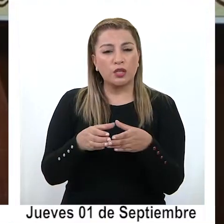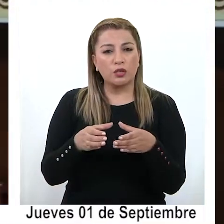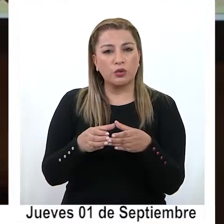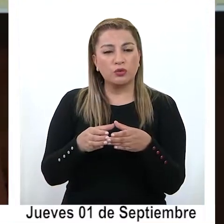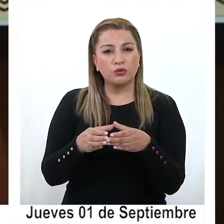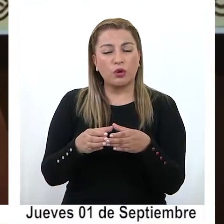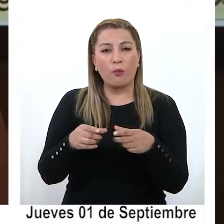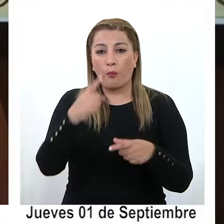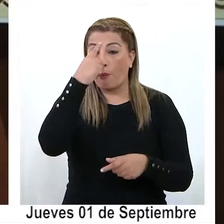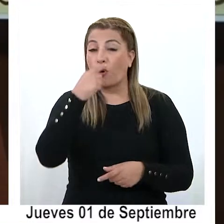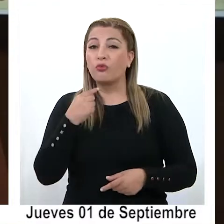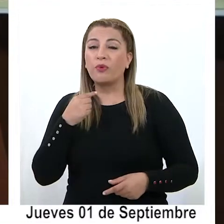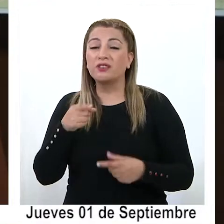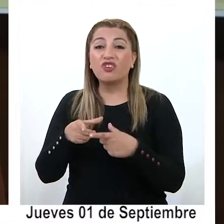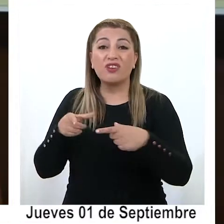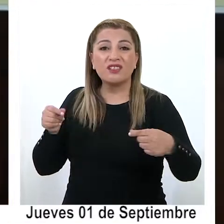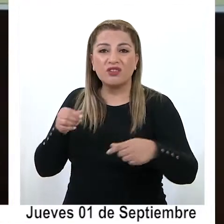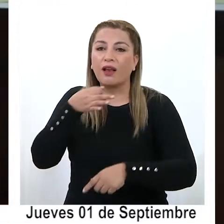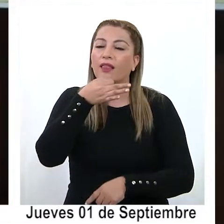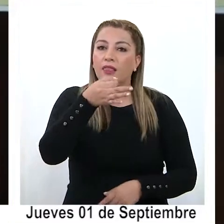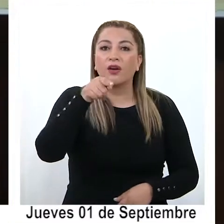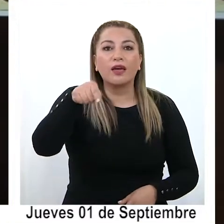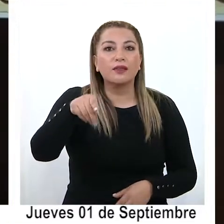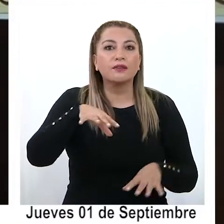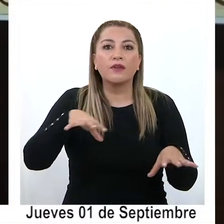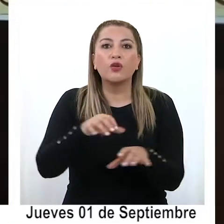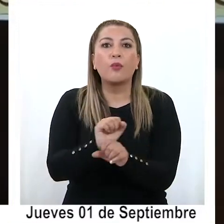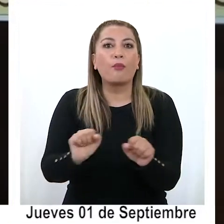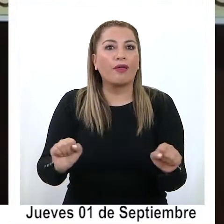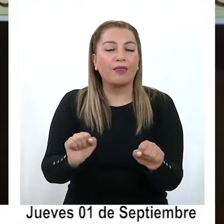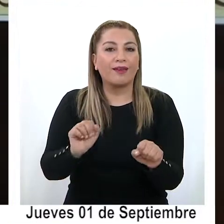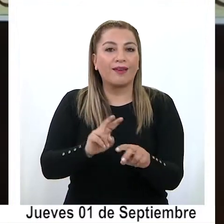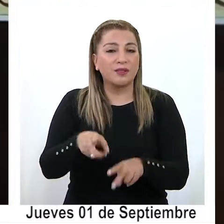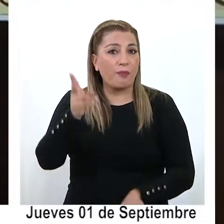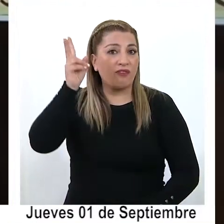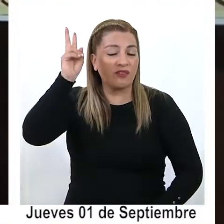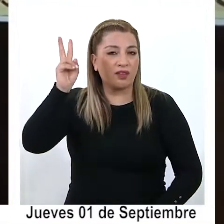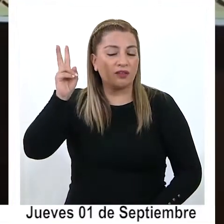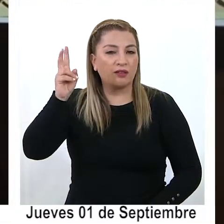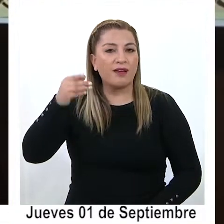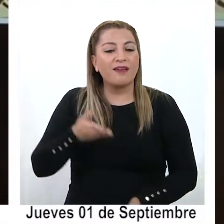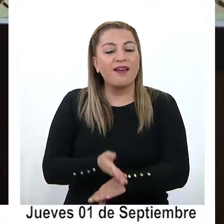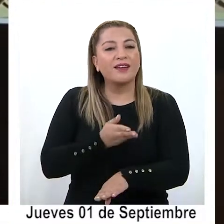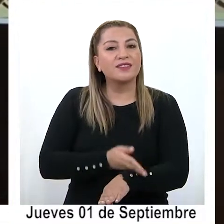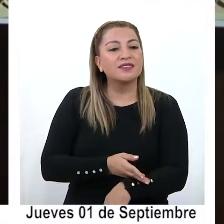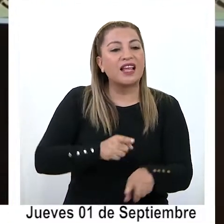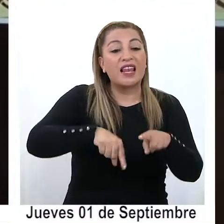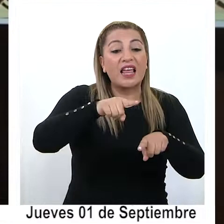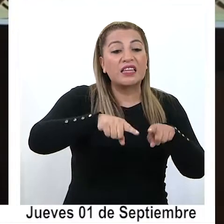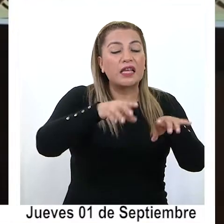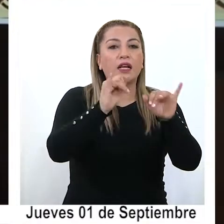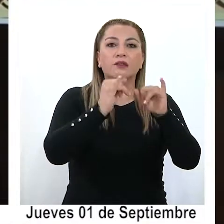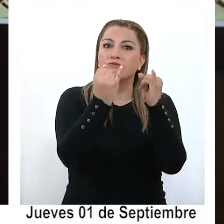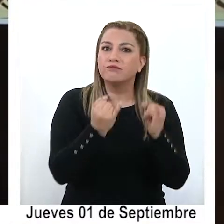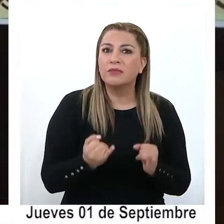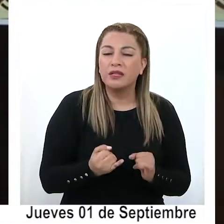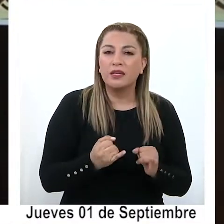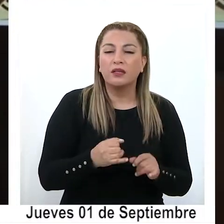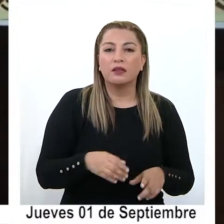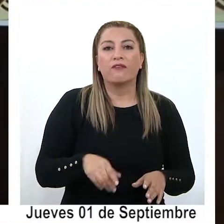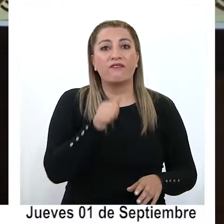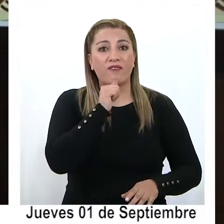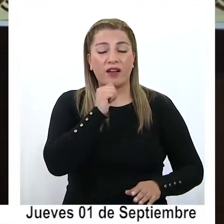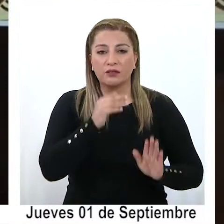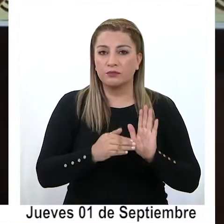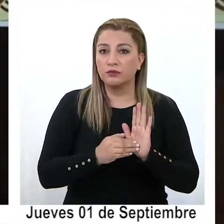Nacionales donde se pronunció claramente sobre esto, este evento no se podía realizar si no tenía los estudios correspondientes. Esos estudios no fueron presentados,